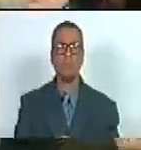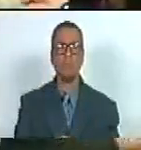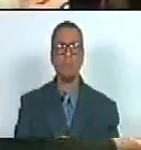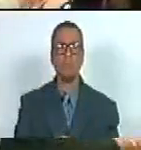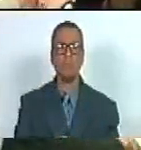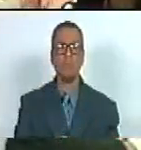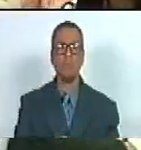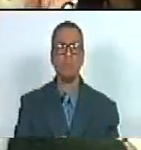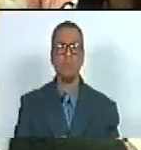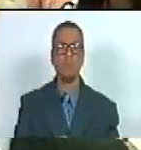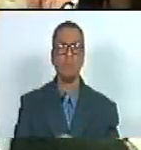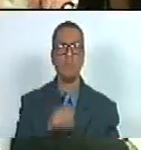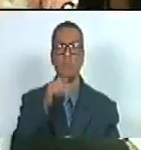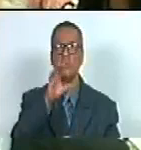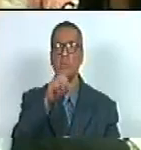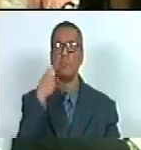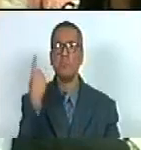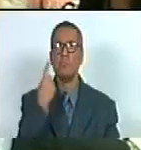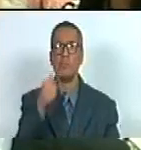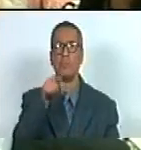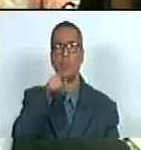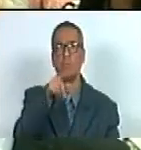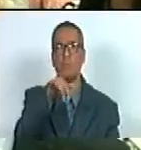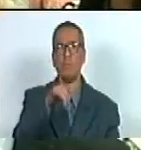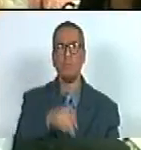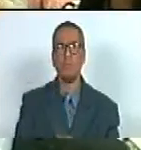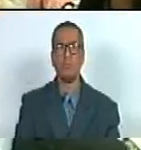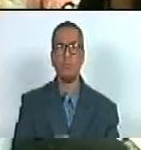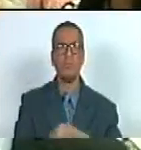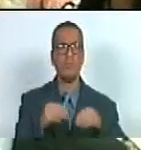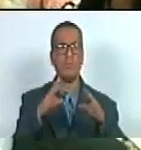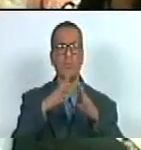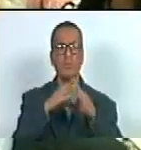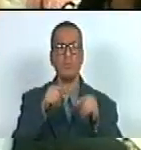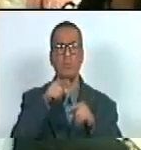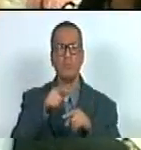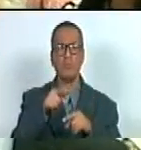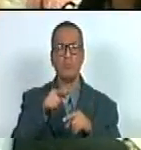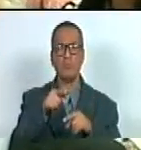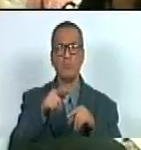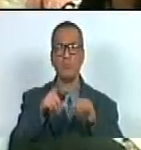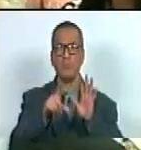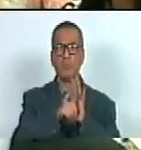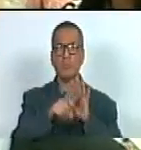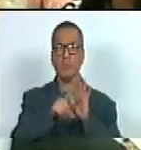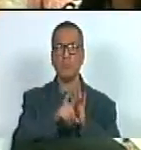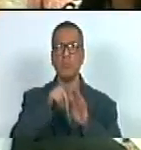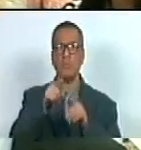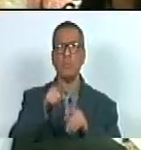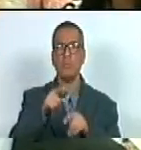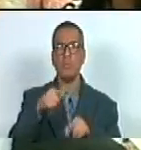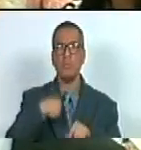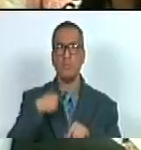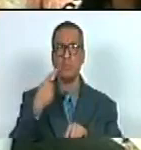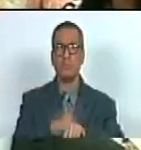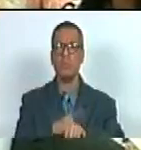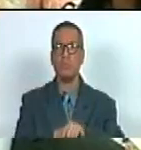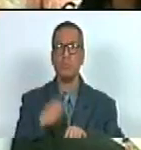es que no solo fue hasta allí todos los supuestos de ley de la reciente